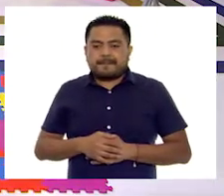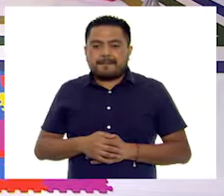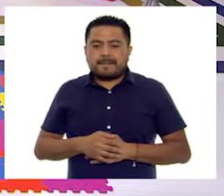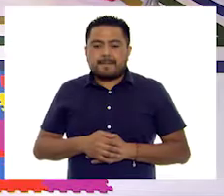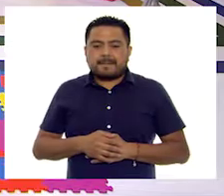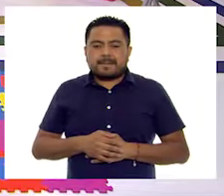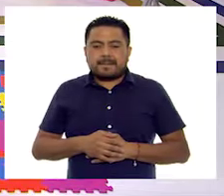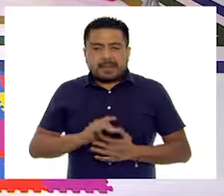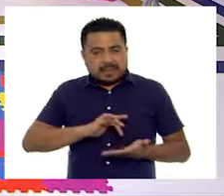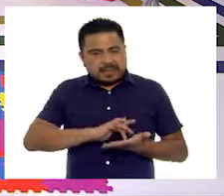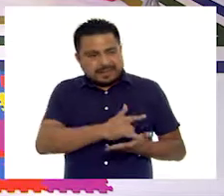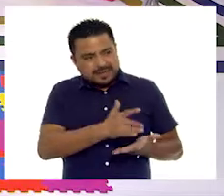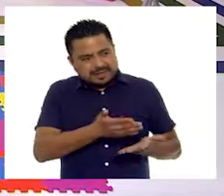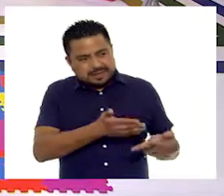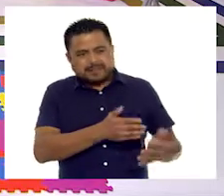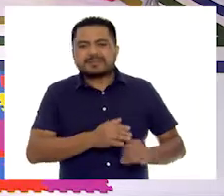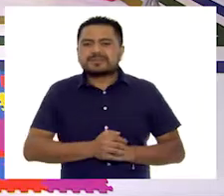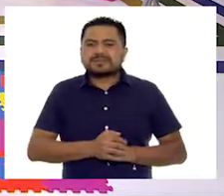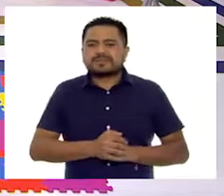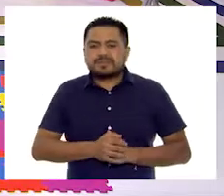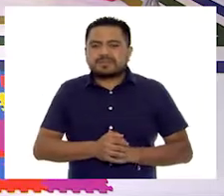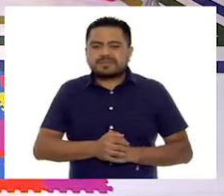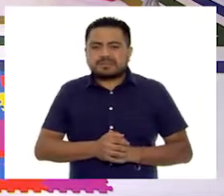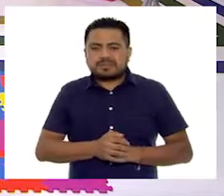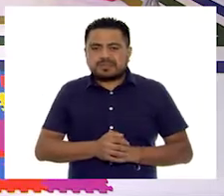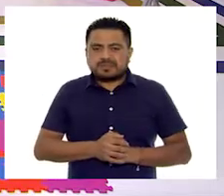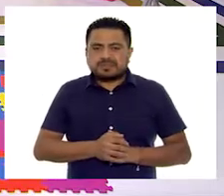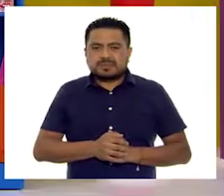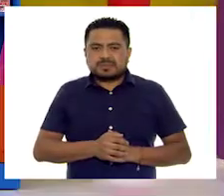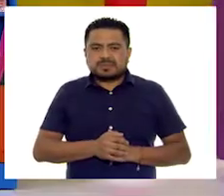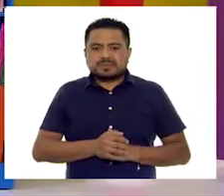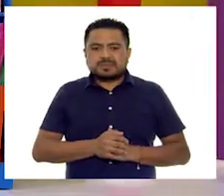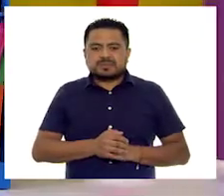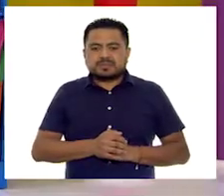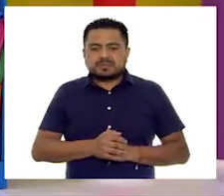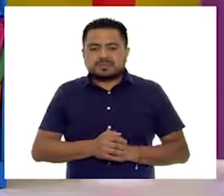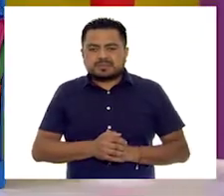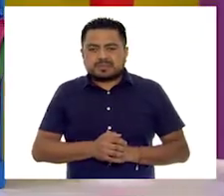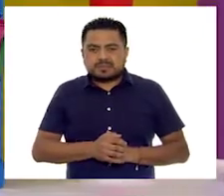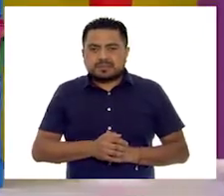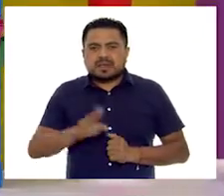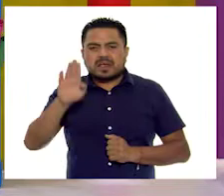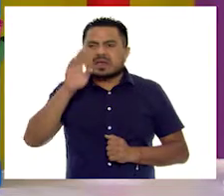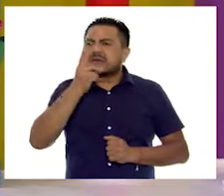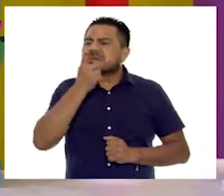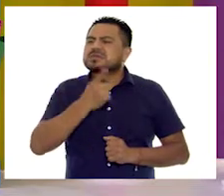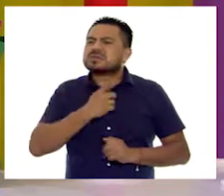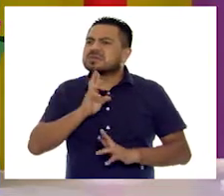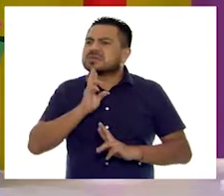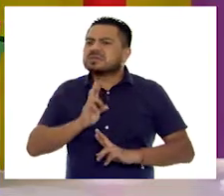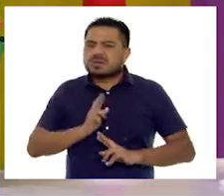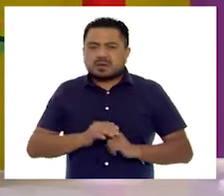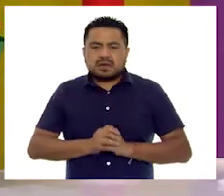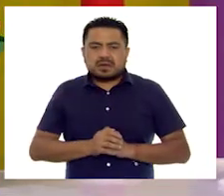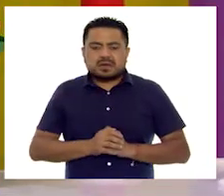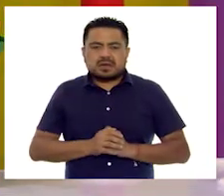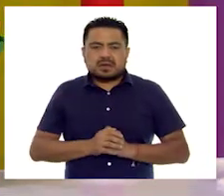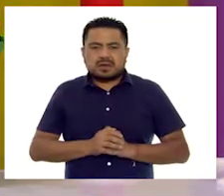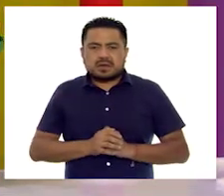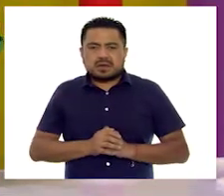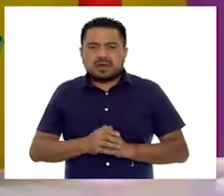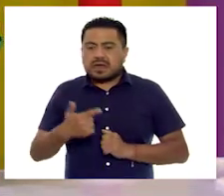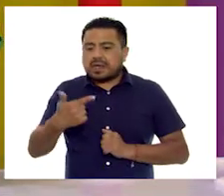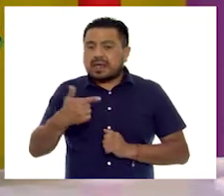Gracias. Ajá. Aquí estamos. ¿Quién dice la respuesta? Ah, Gema